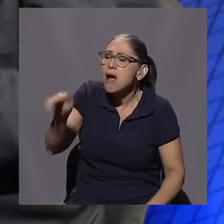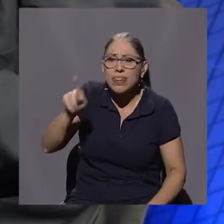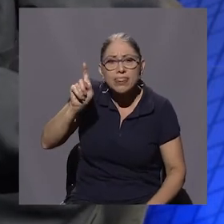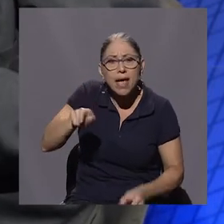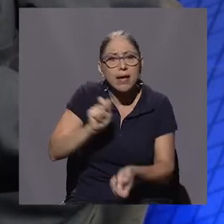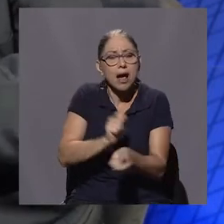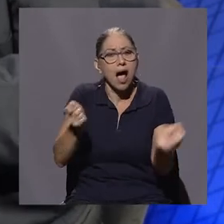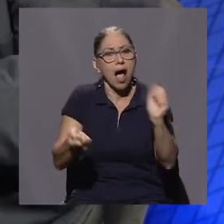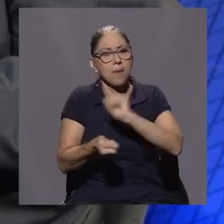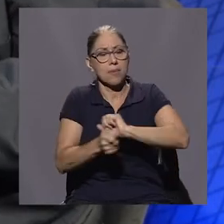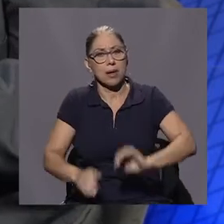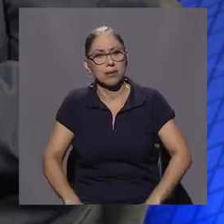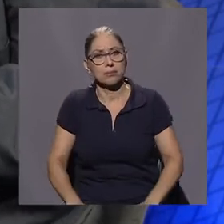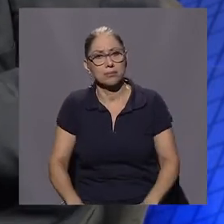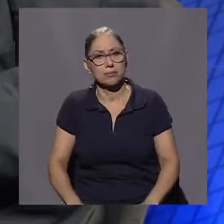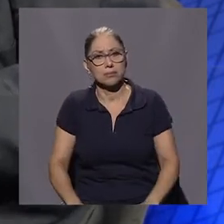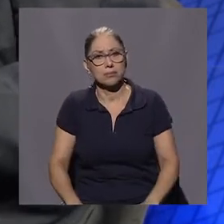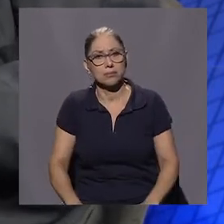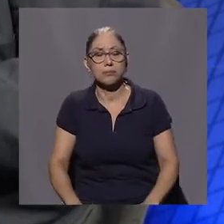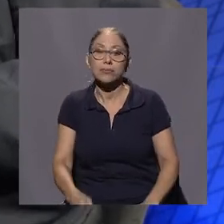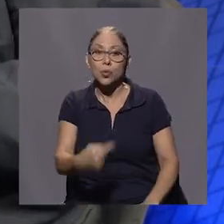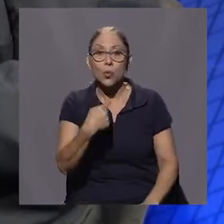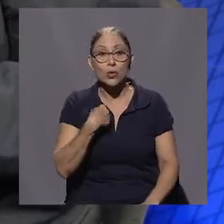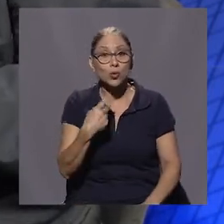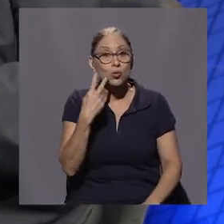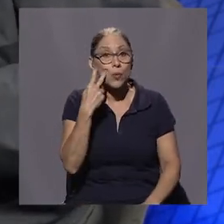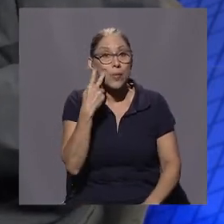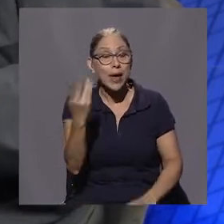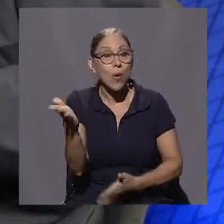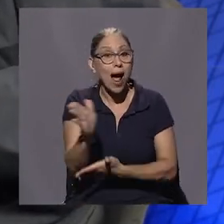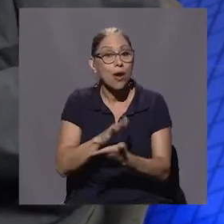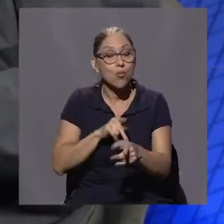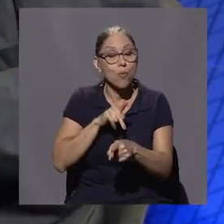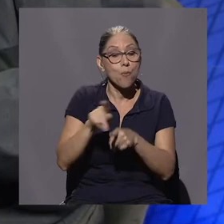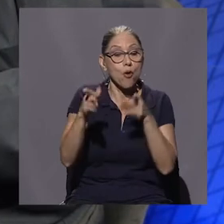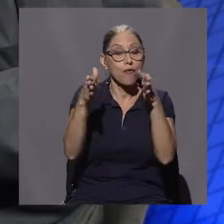que cambiar. Cuando yo veo a un colega